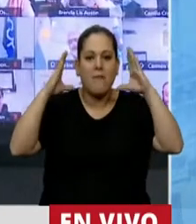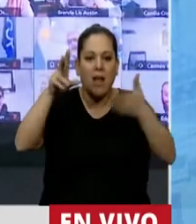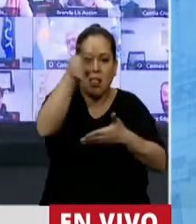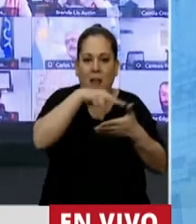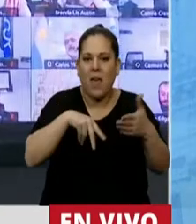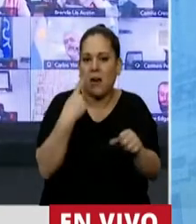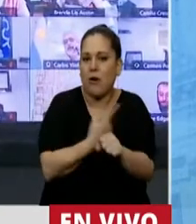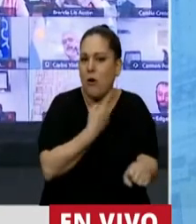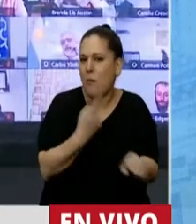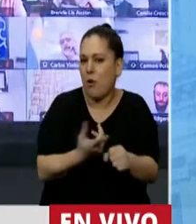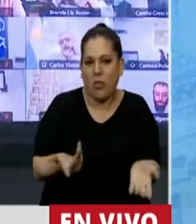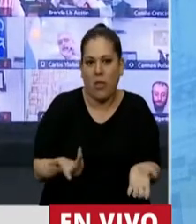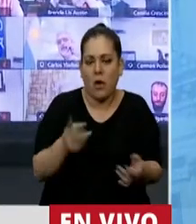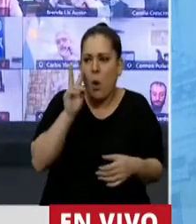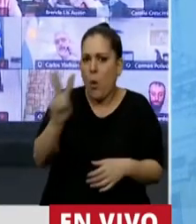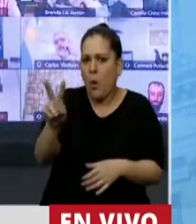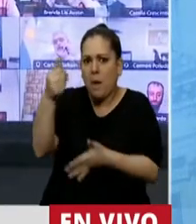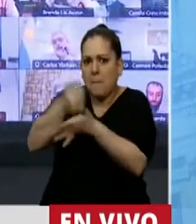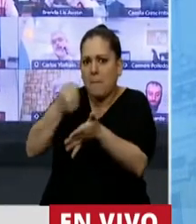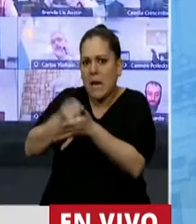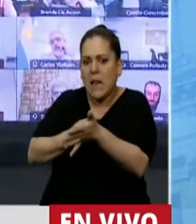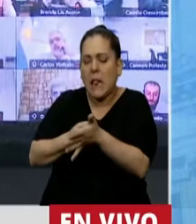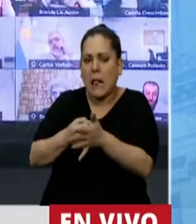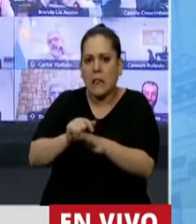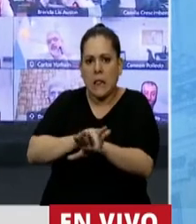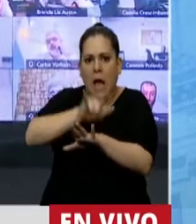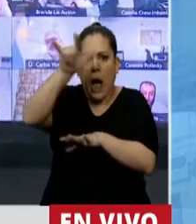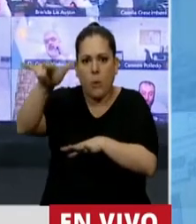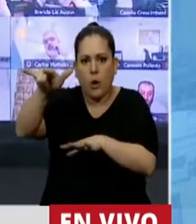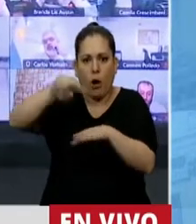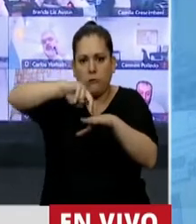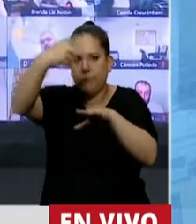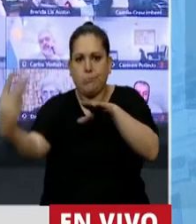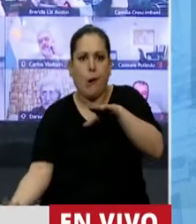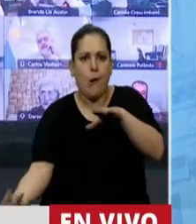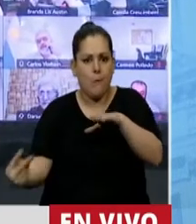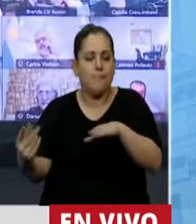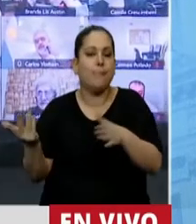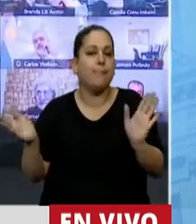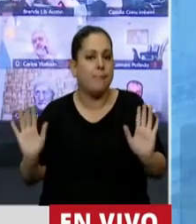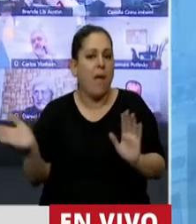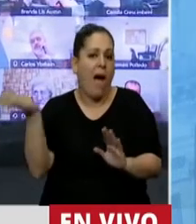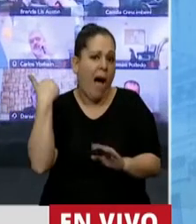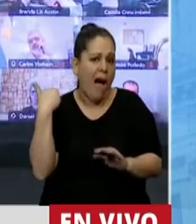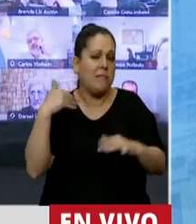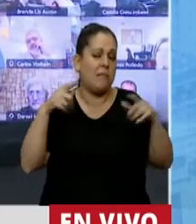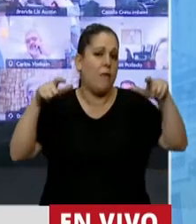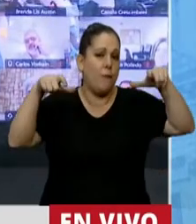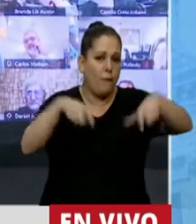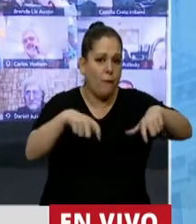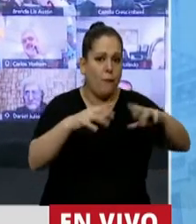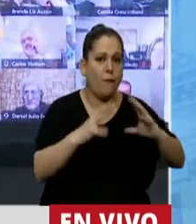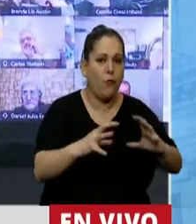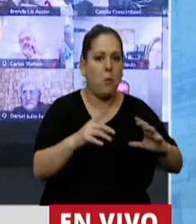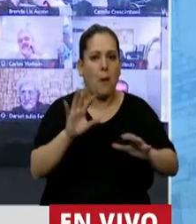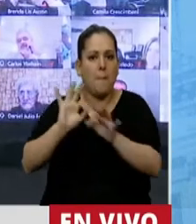a los militantes vivos desde aviones al río de la Plata. Yo crecí en un país donde se jugaba el fútbol al lado de los campos de concentración.